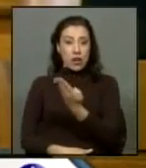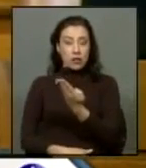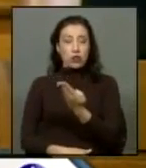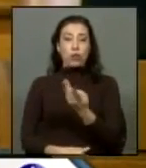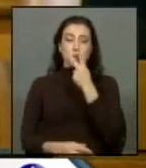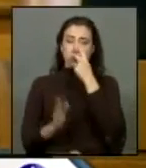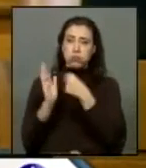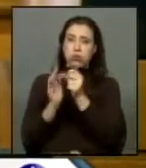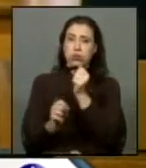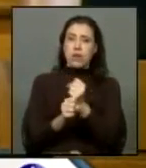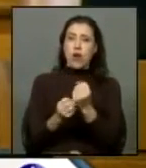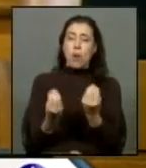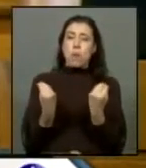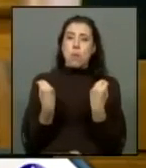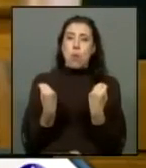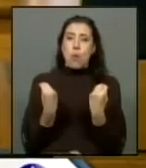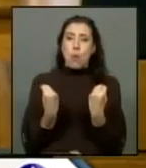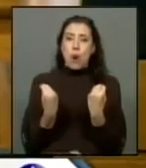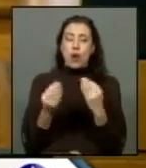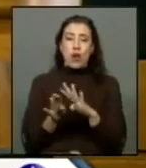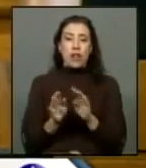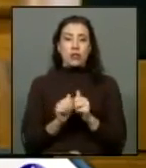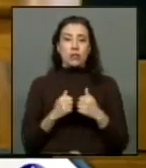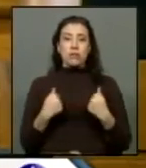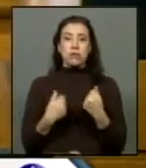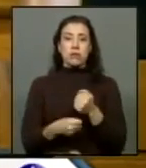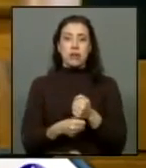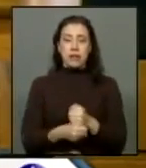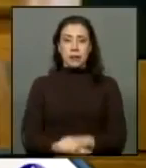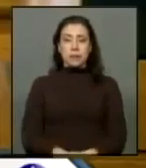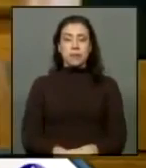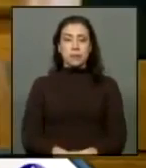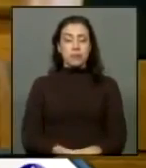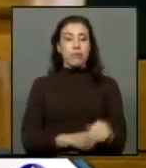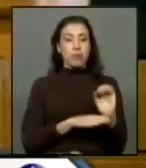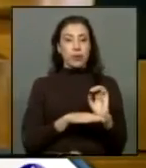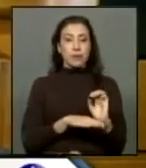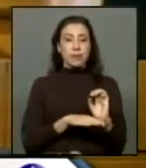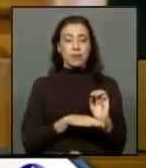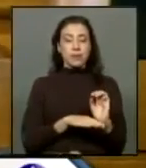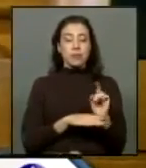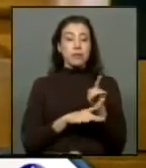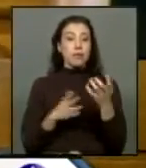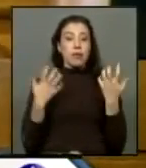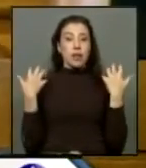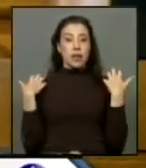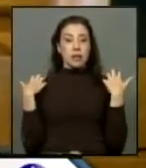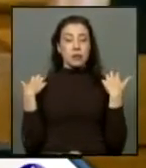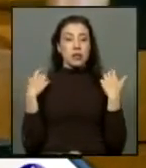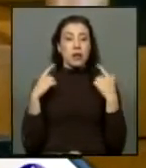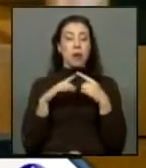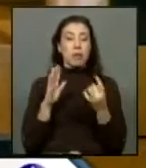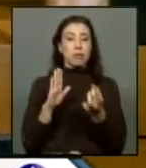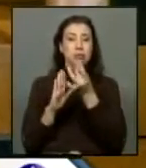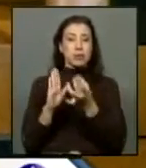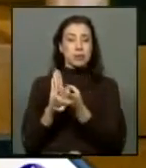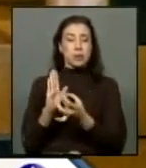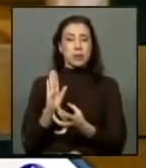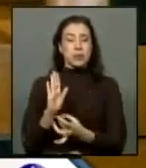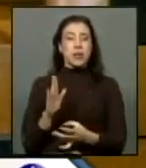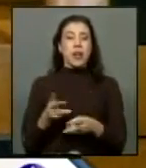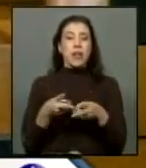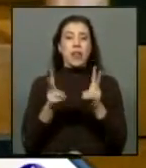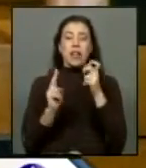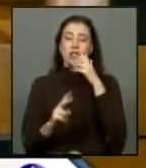excelente trabajo realizado en esta mesa de trabajo el estado es responsable de las violaciones de los derechos humanos